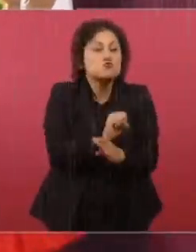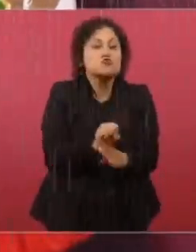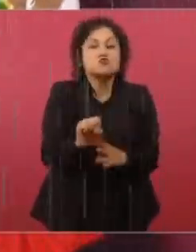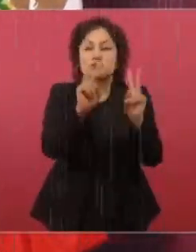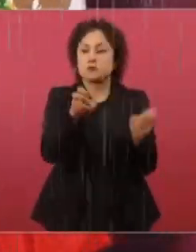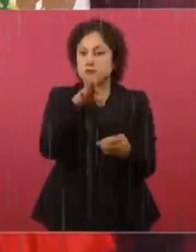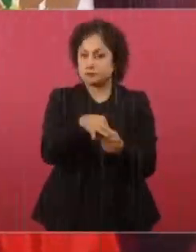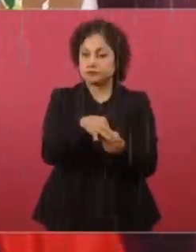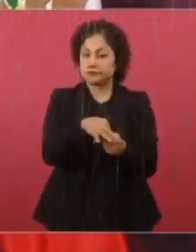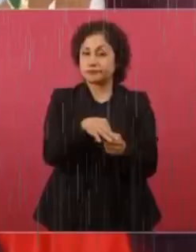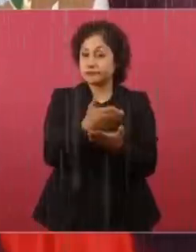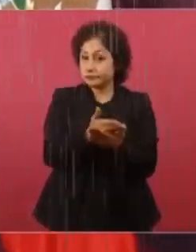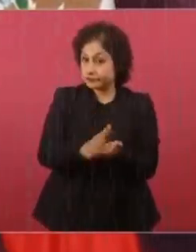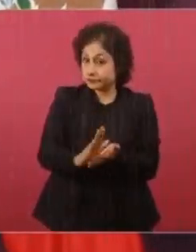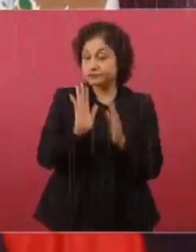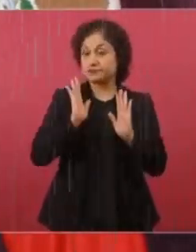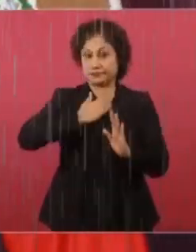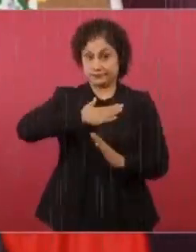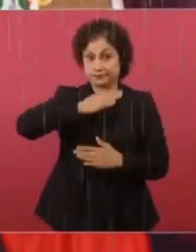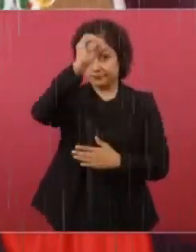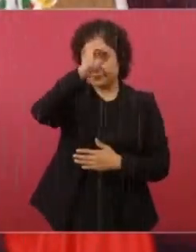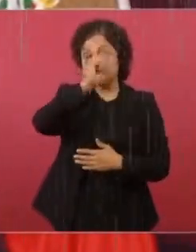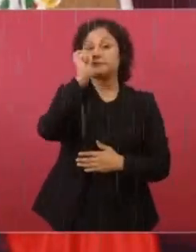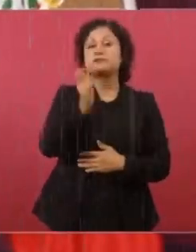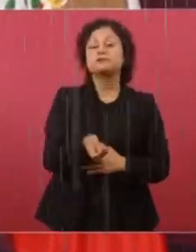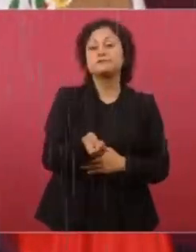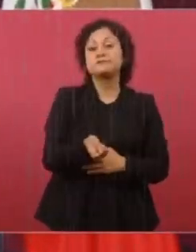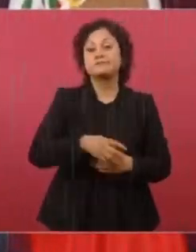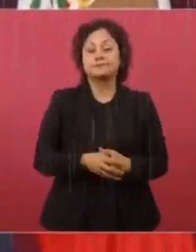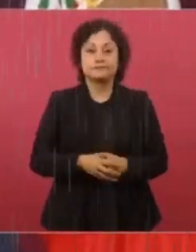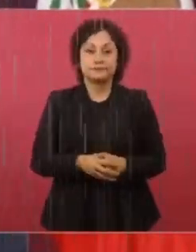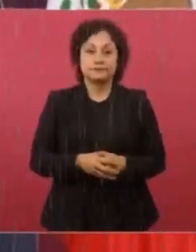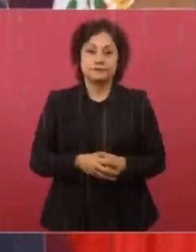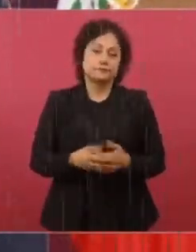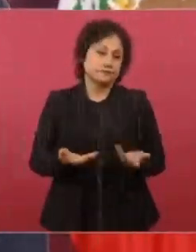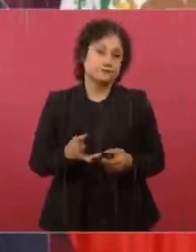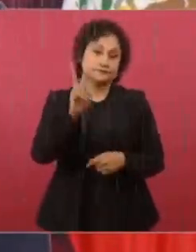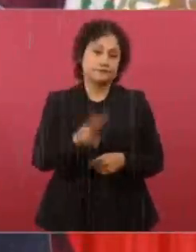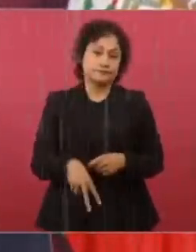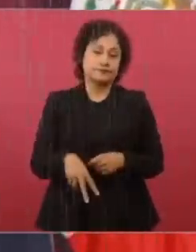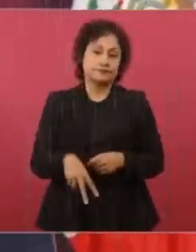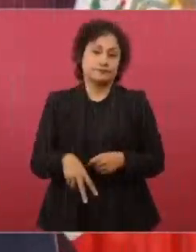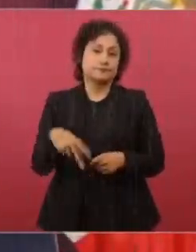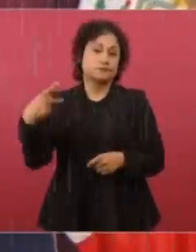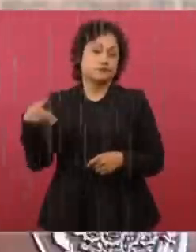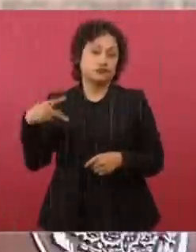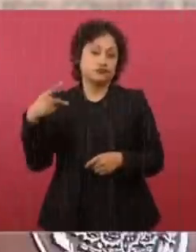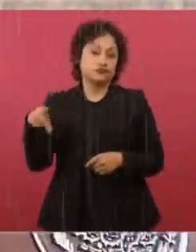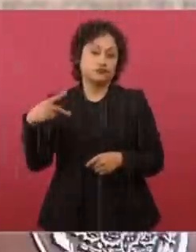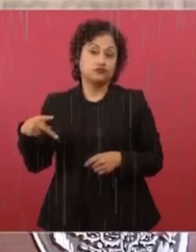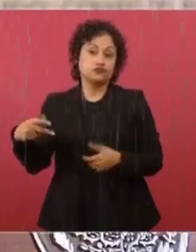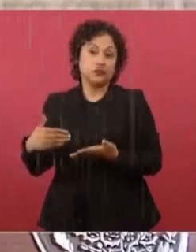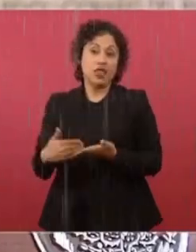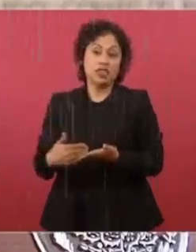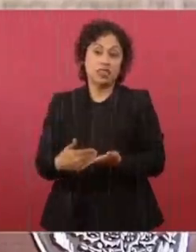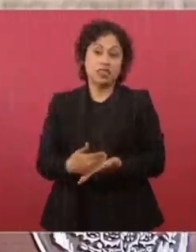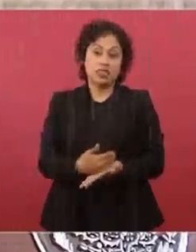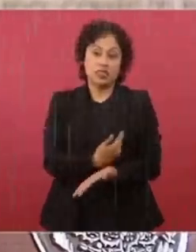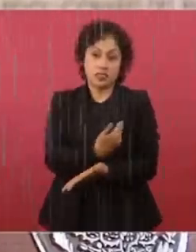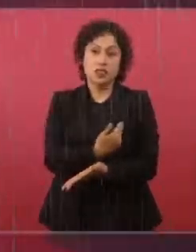considero que es una invasión, una intromisión